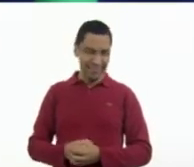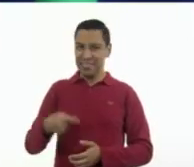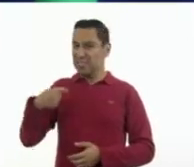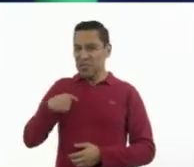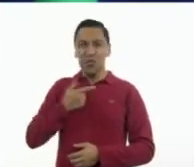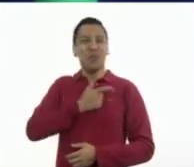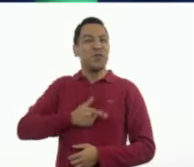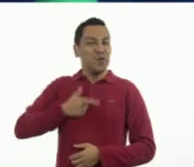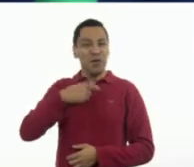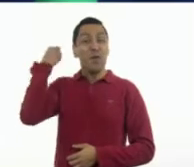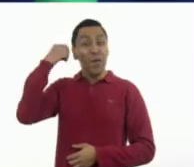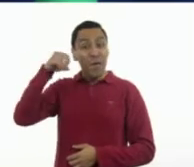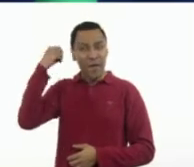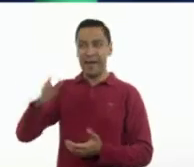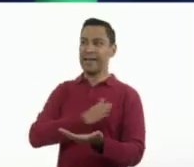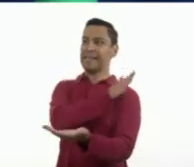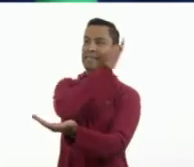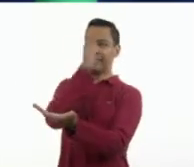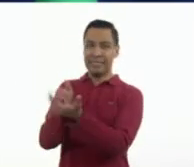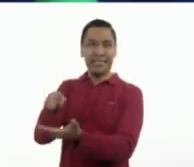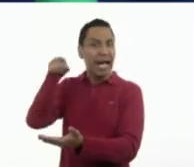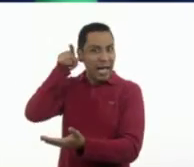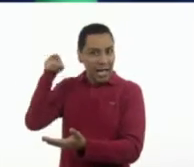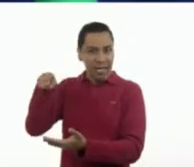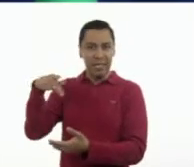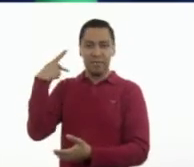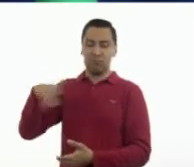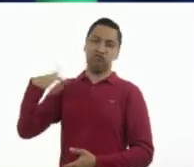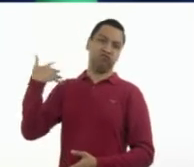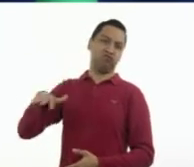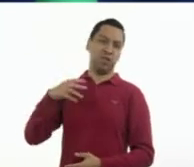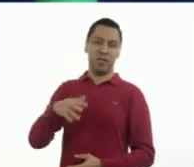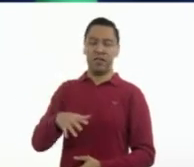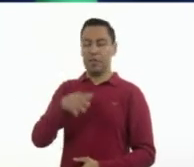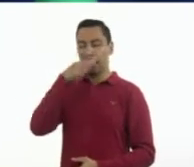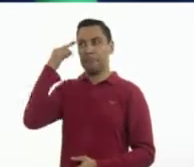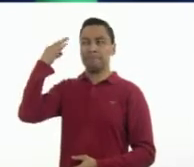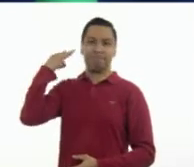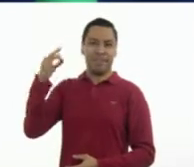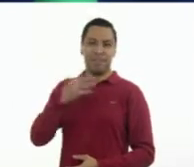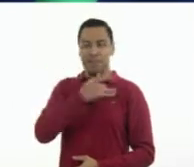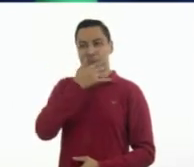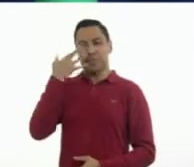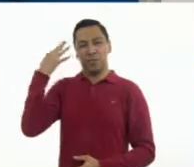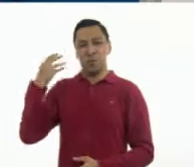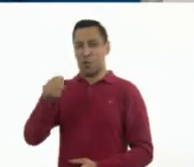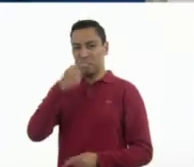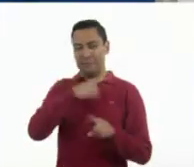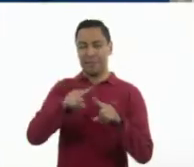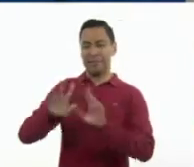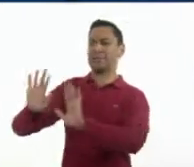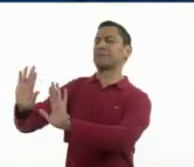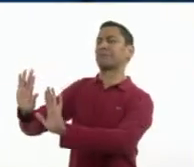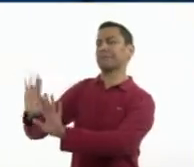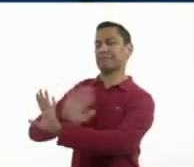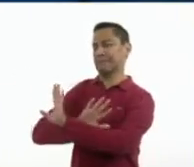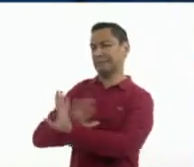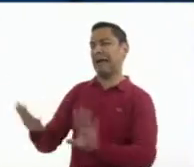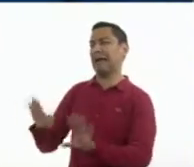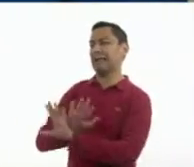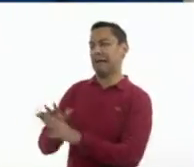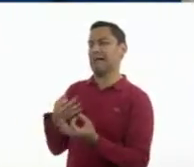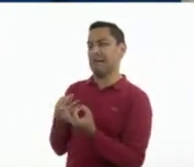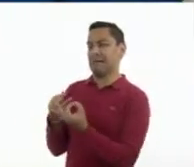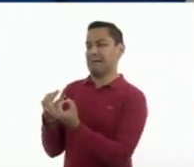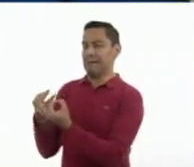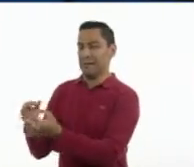ir a Oaxaca. O sea, la verdad, tienen una comida típica, deliciosa. Bueno, bueno, mejor vamos a